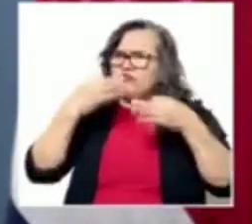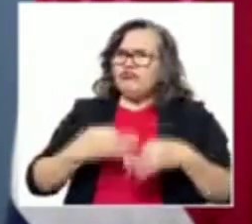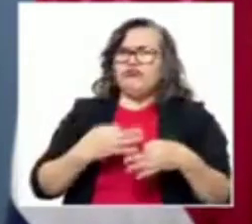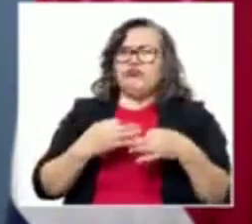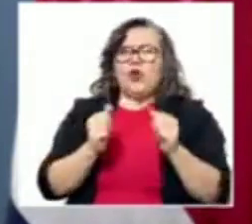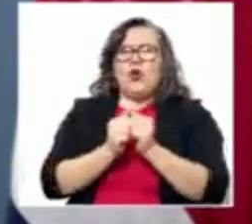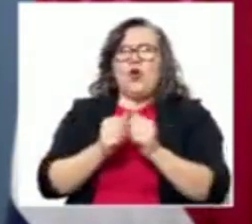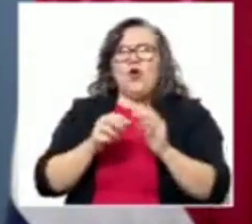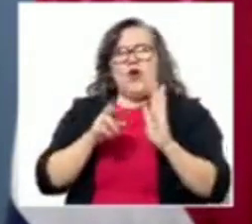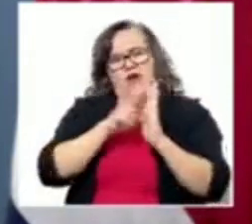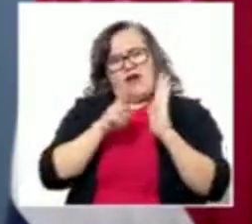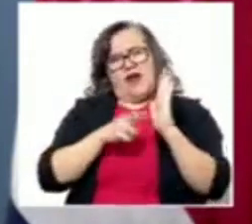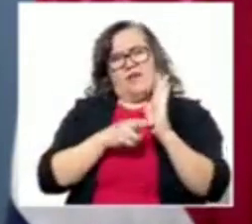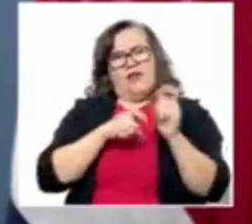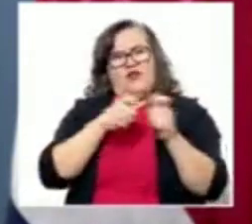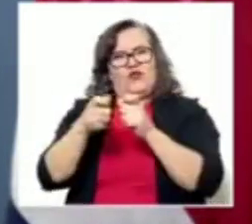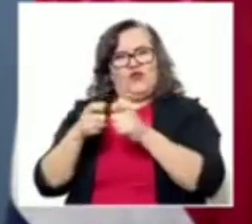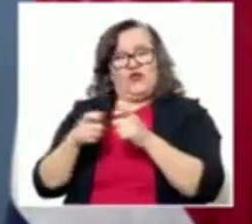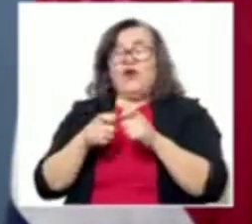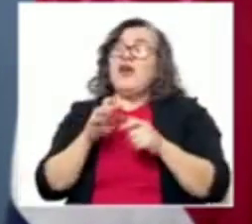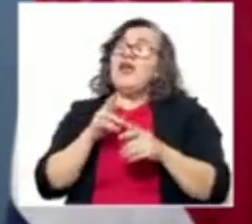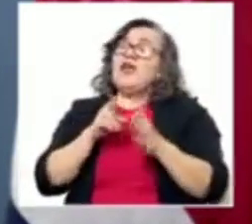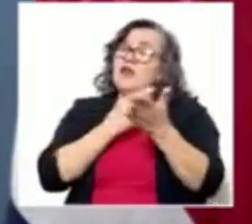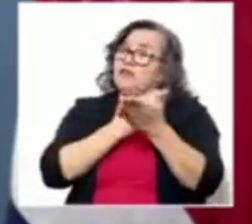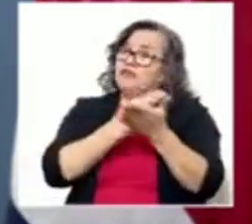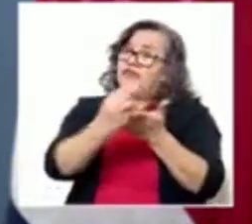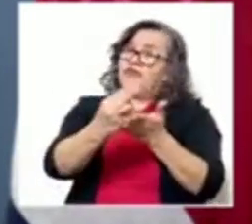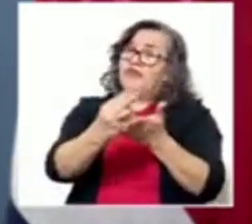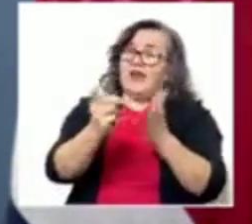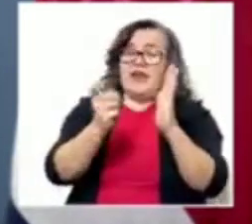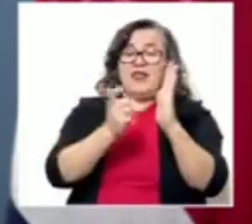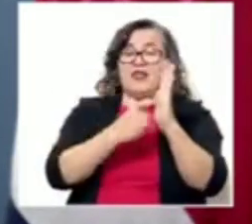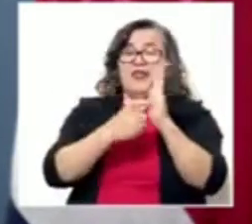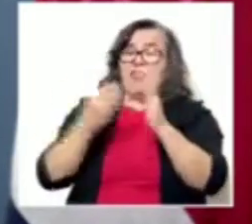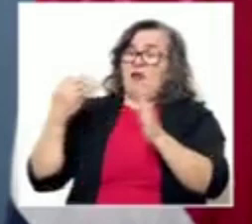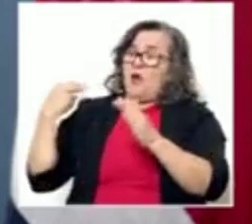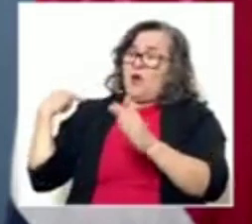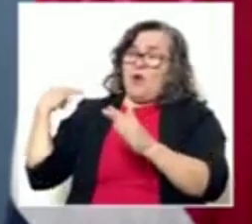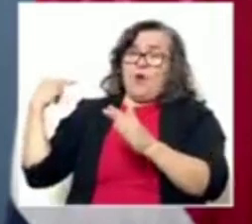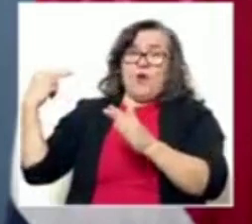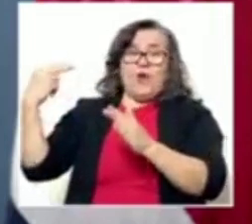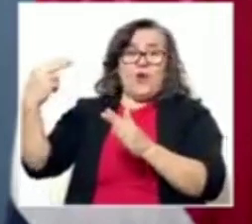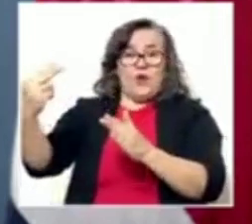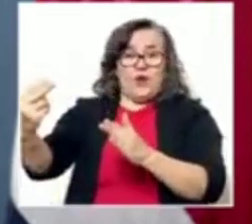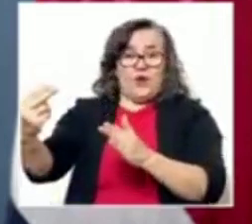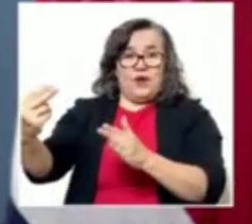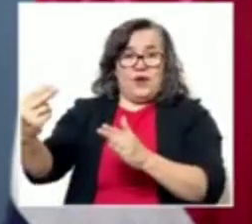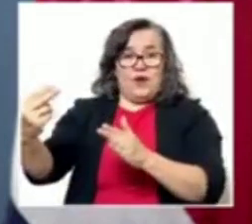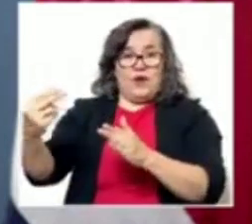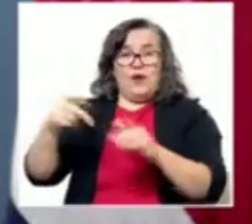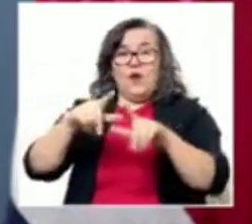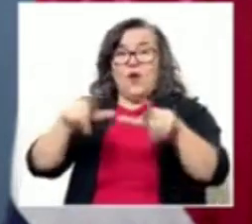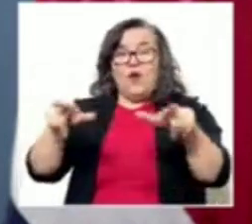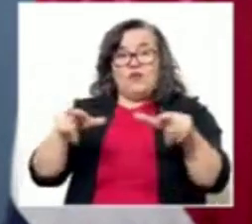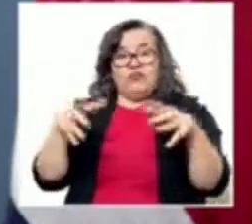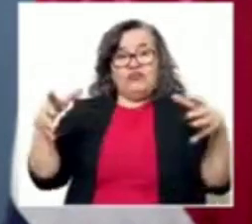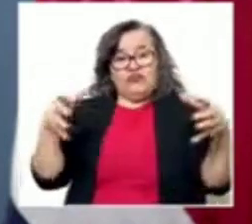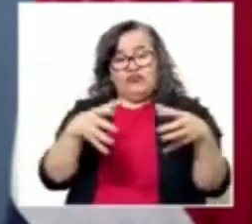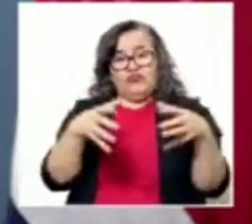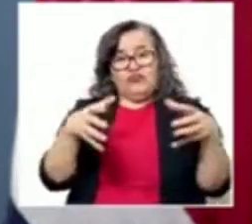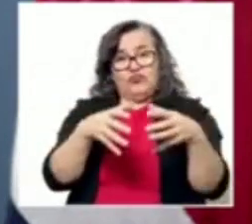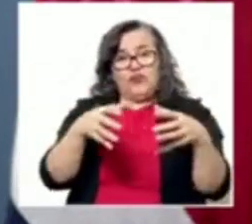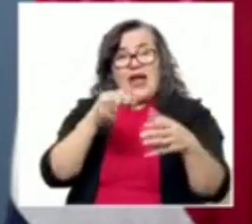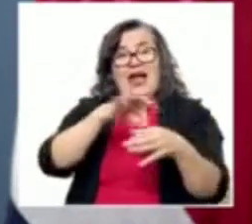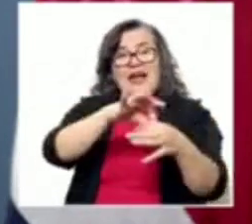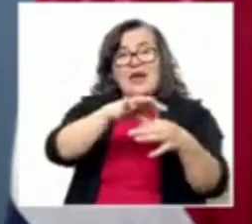con esta regulación y francamente la deuda histórica y con el sector agrícola, esto es